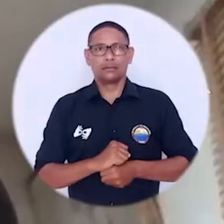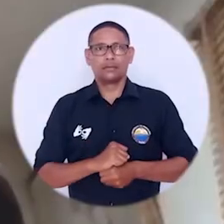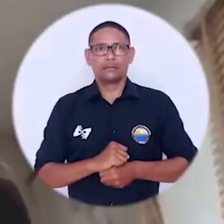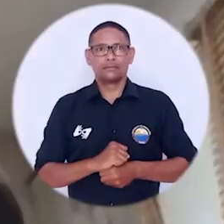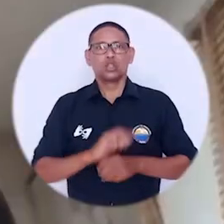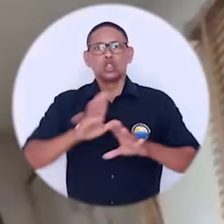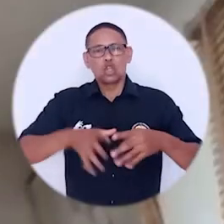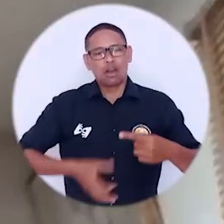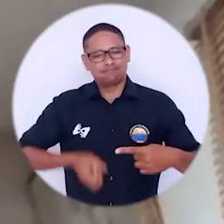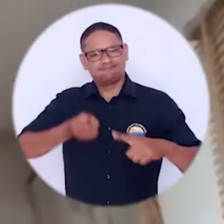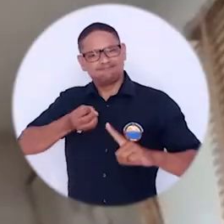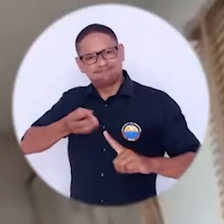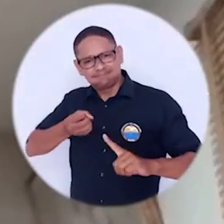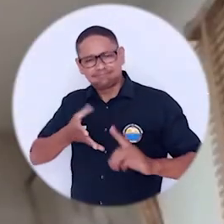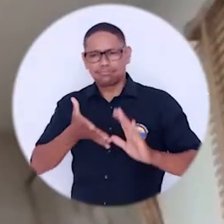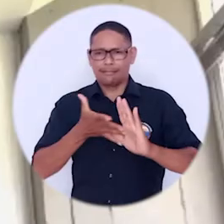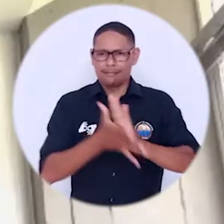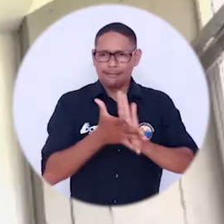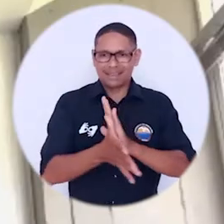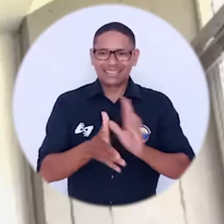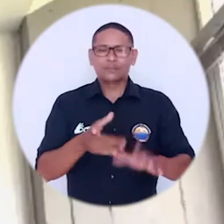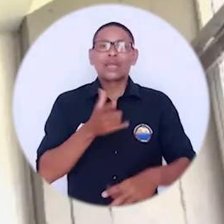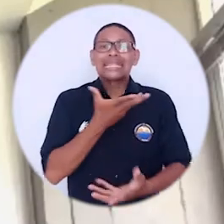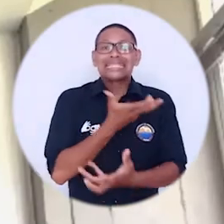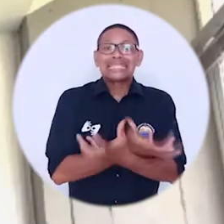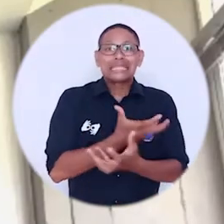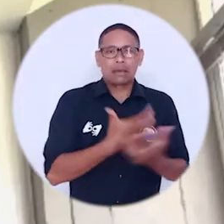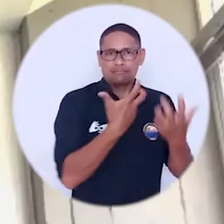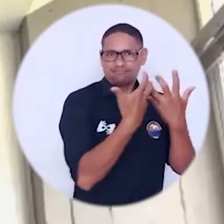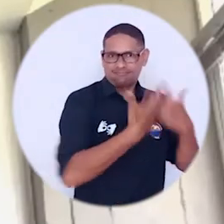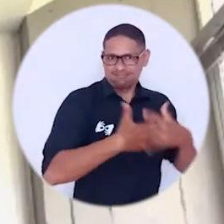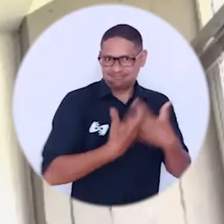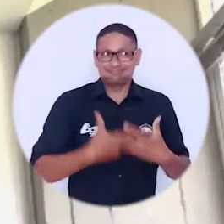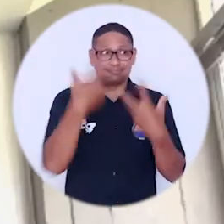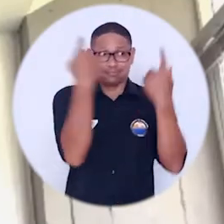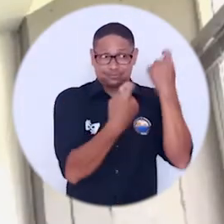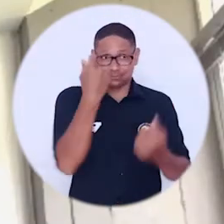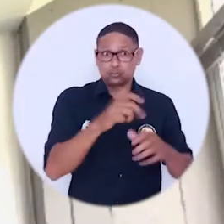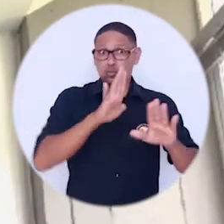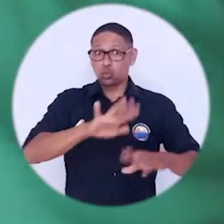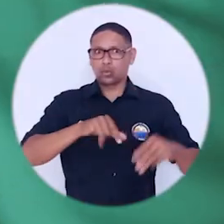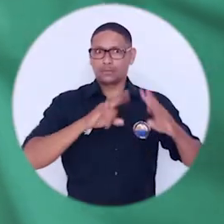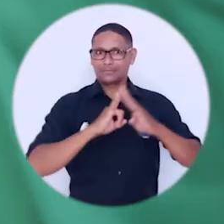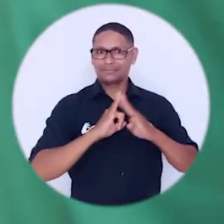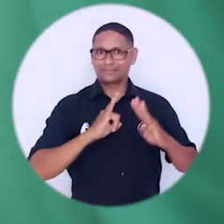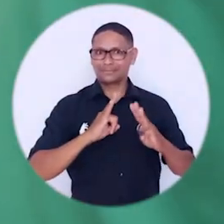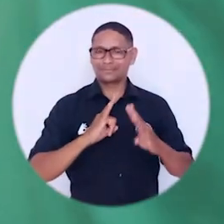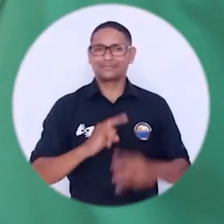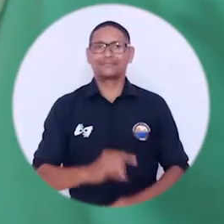El conversatorio fue liderado por la Facultad de Ciencias Empresariales y Económicas de la institución.